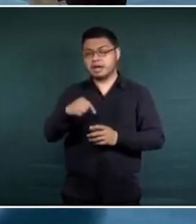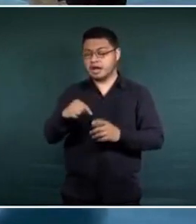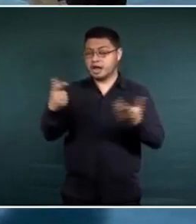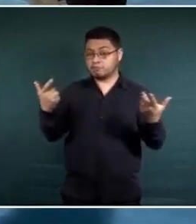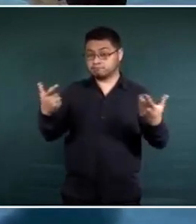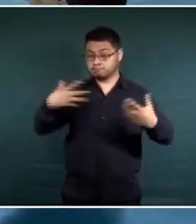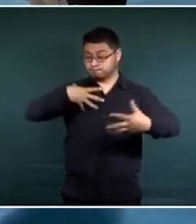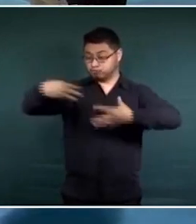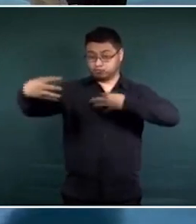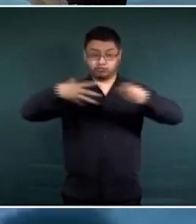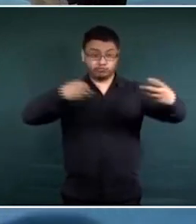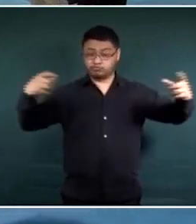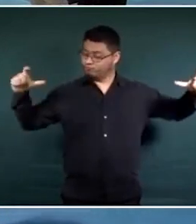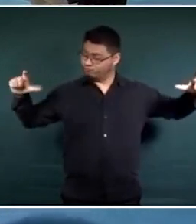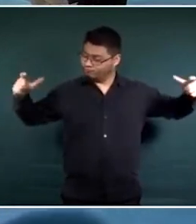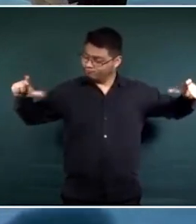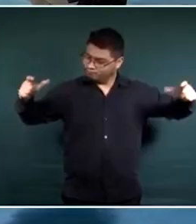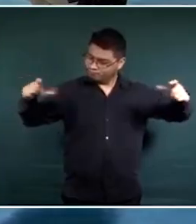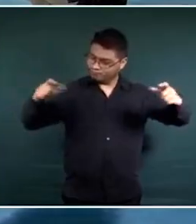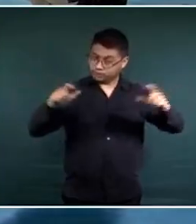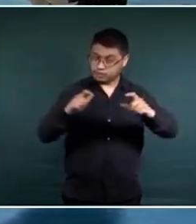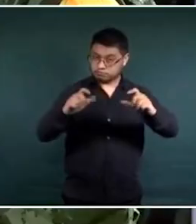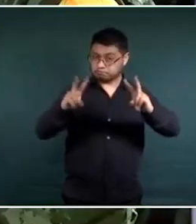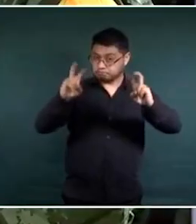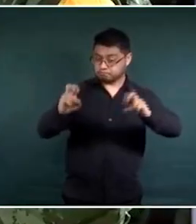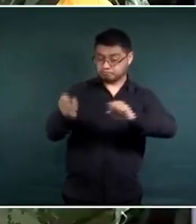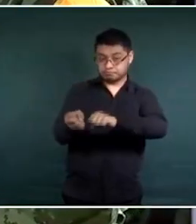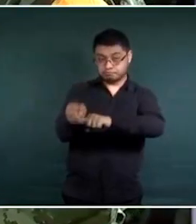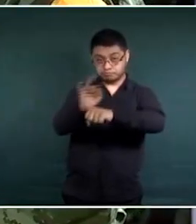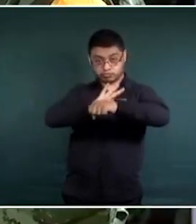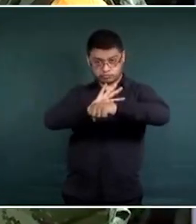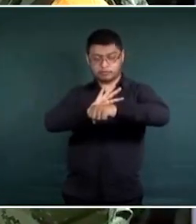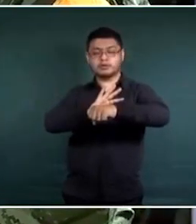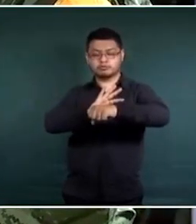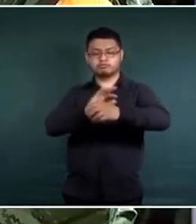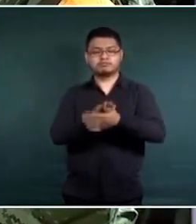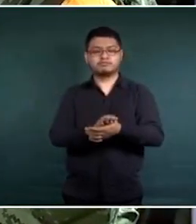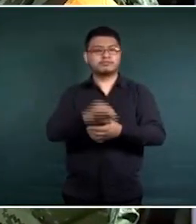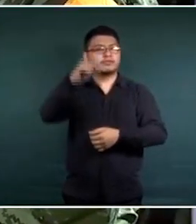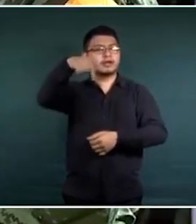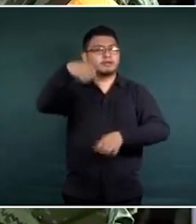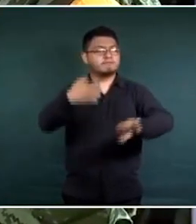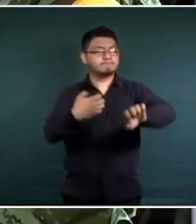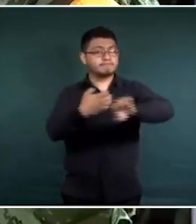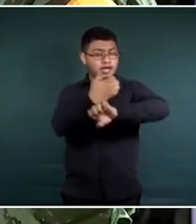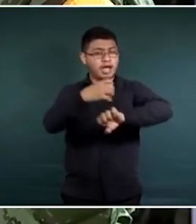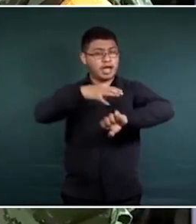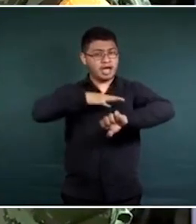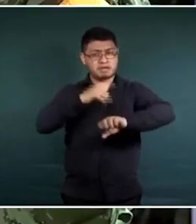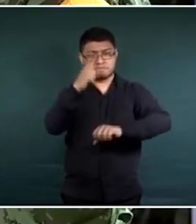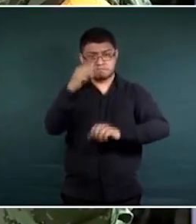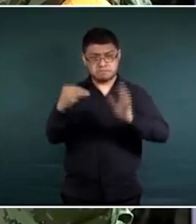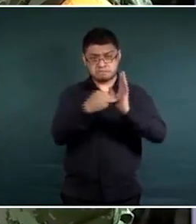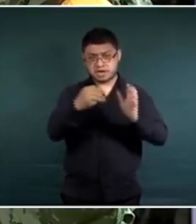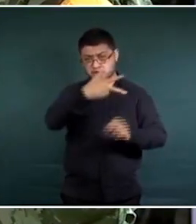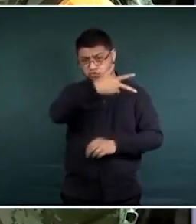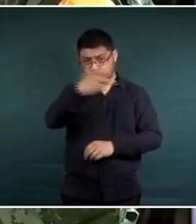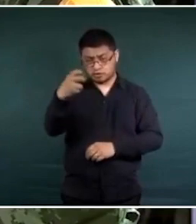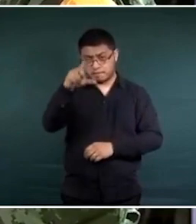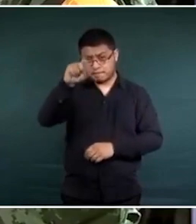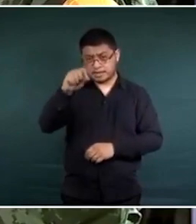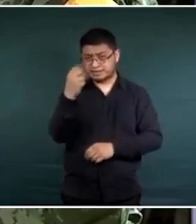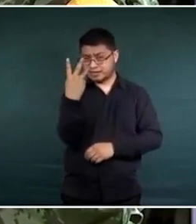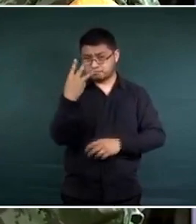la pandemia del COVID-19, aquí el estado tiene 1,823 casos confirmados